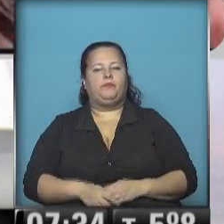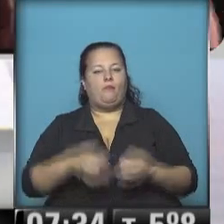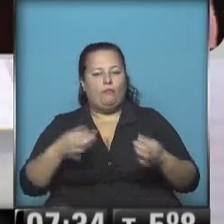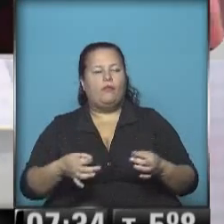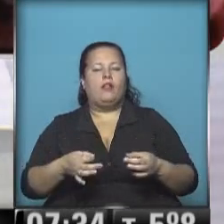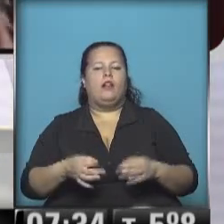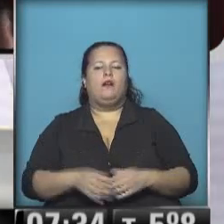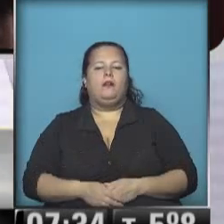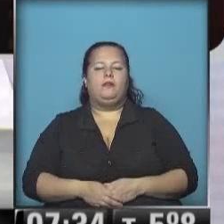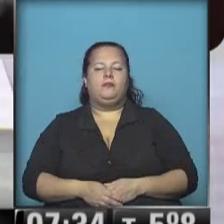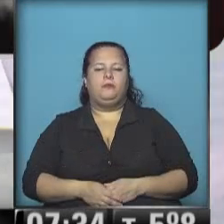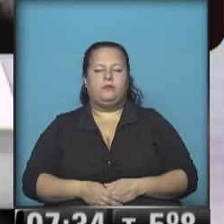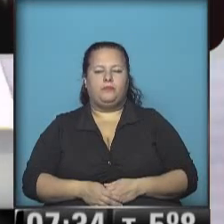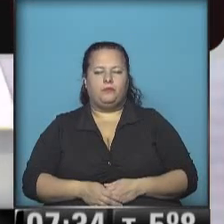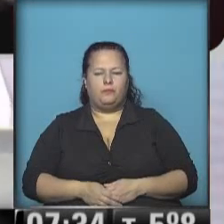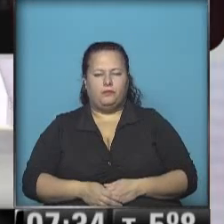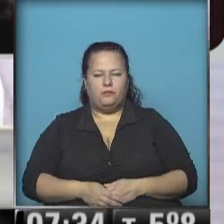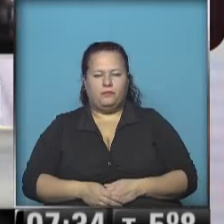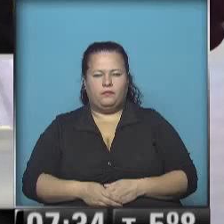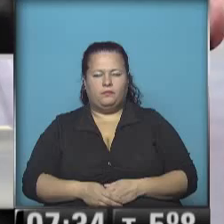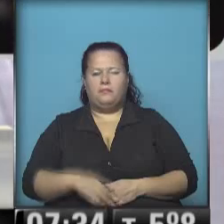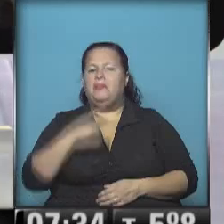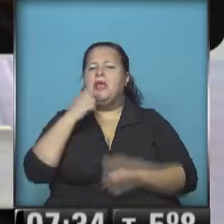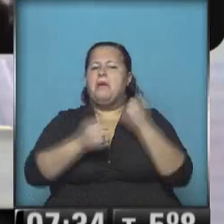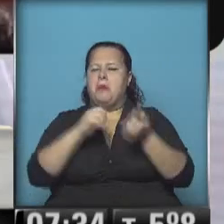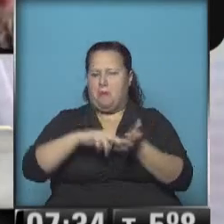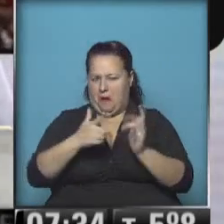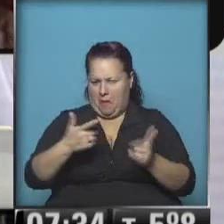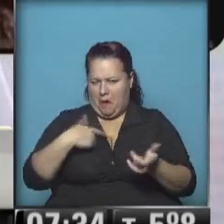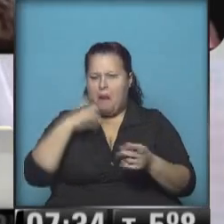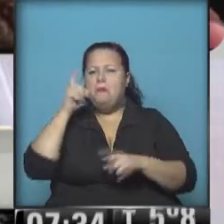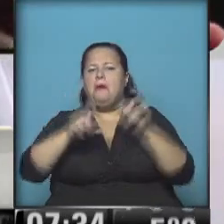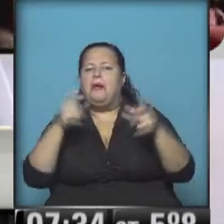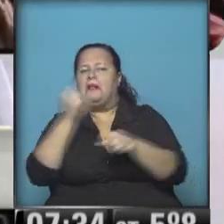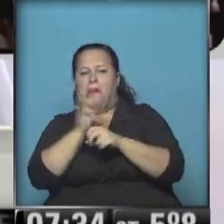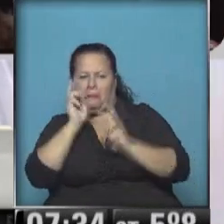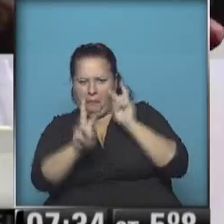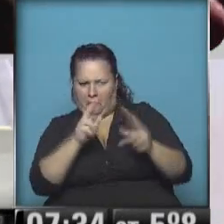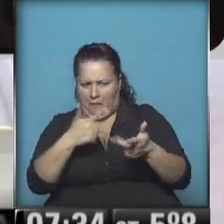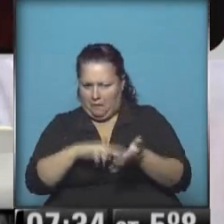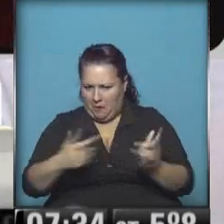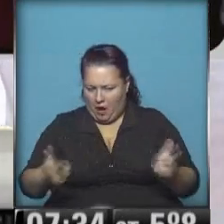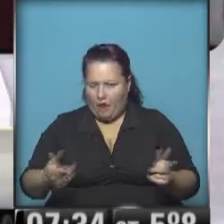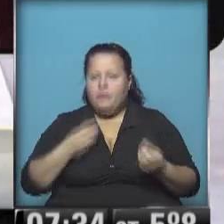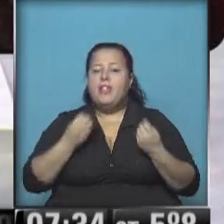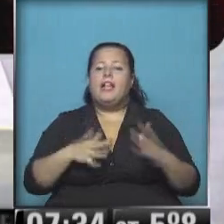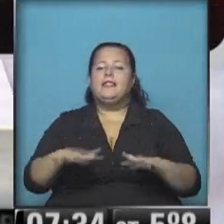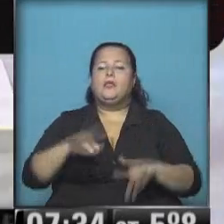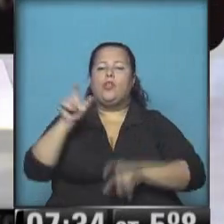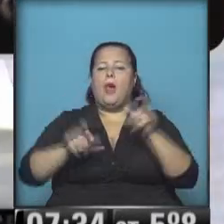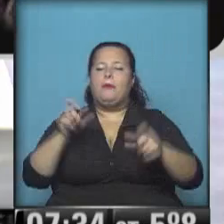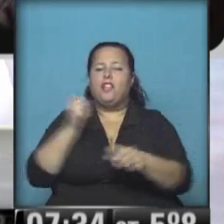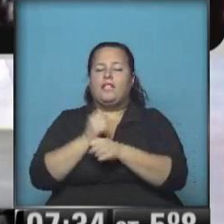Exactamente, la empresa, bajo ningún futuro, se ha sufrido ningún tipo de crisis, por lo menos a vista del trabajador. ¿Y cuál es la situación de los